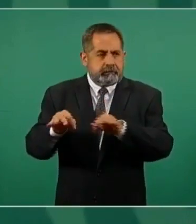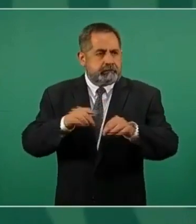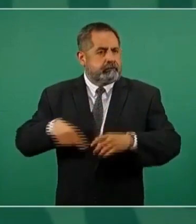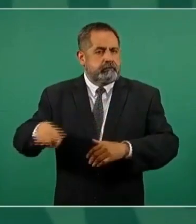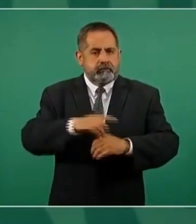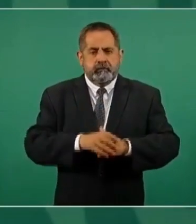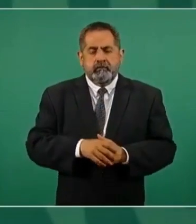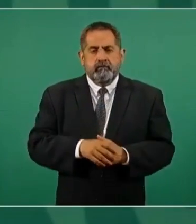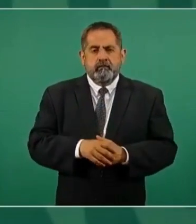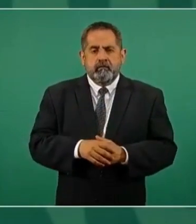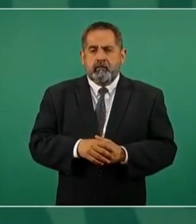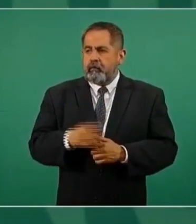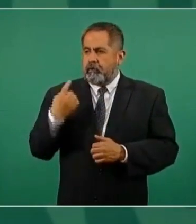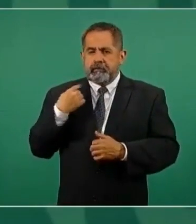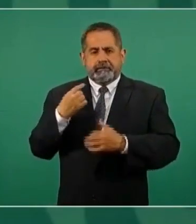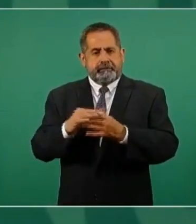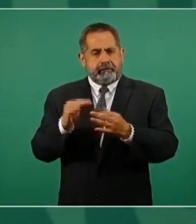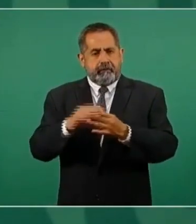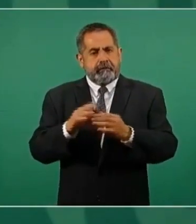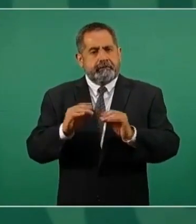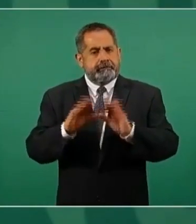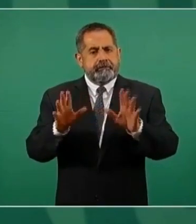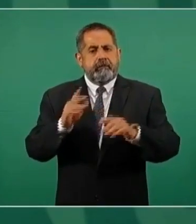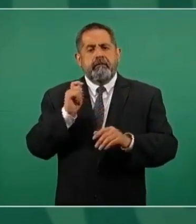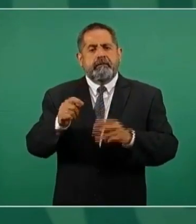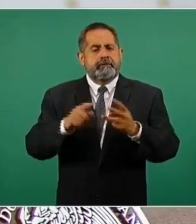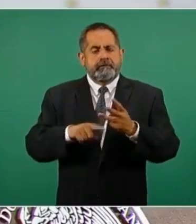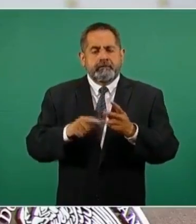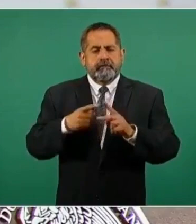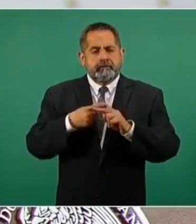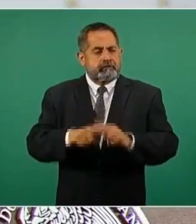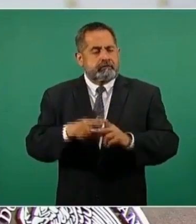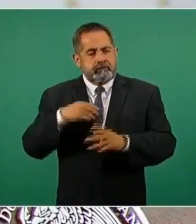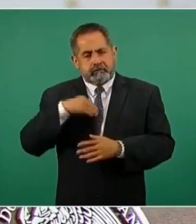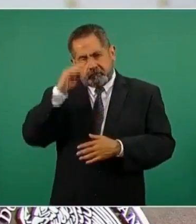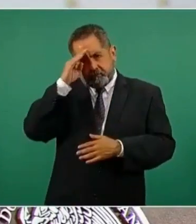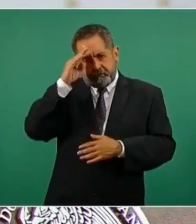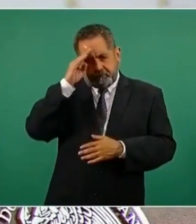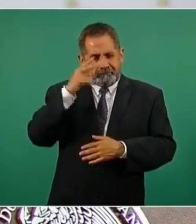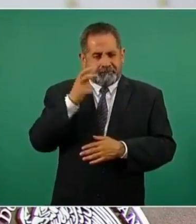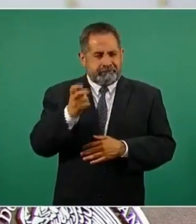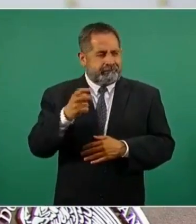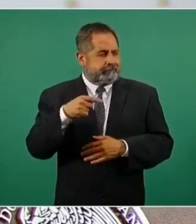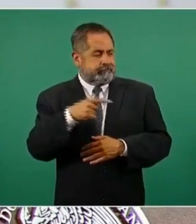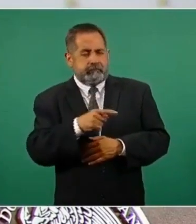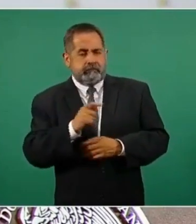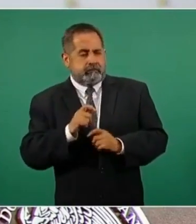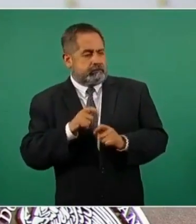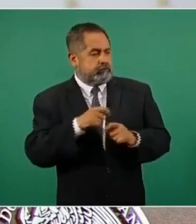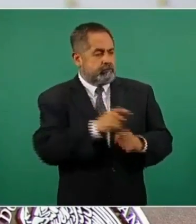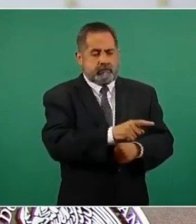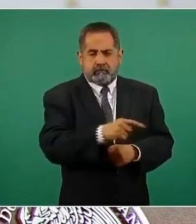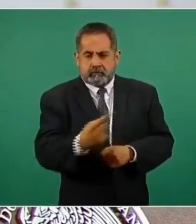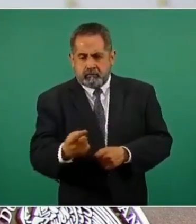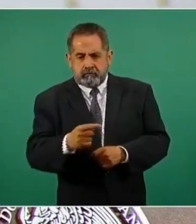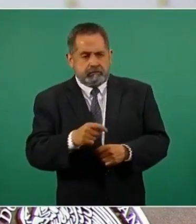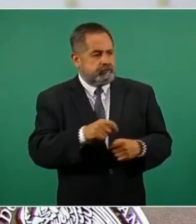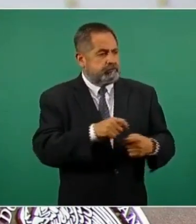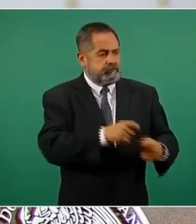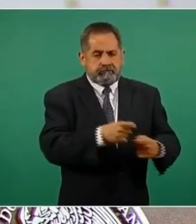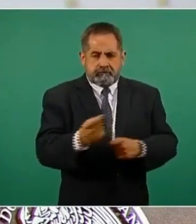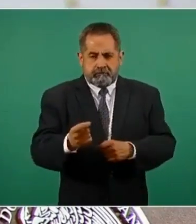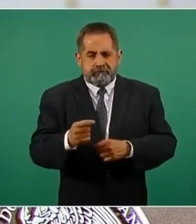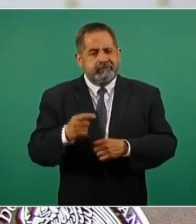como ya he estado explicando, lo arrancamos viendo de que esta figura que se usa internacionalmente